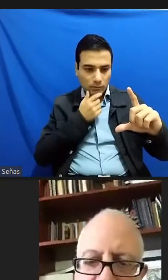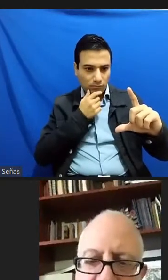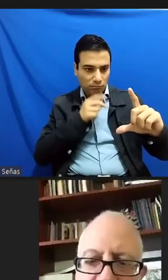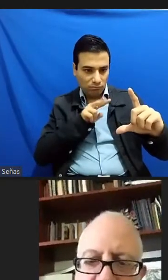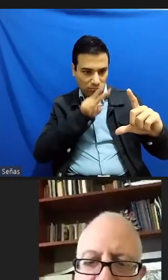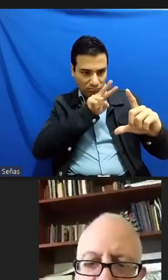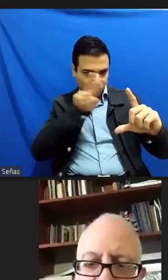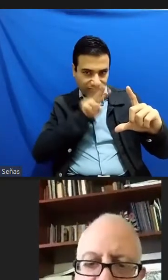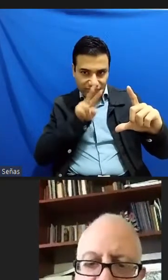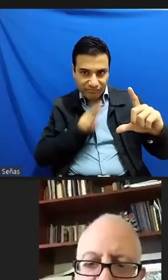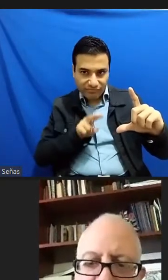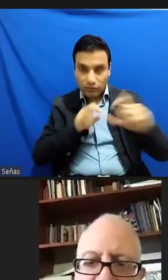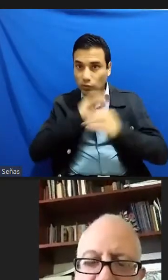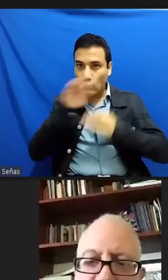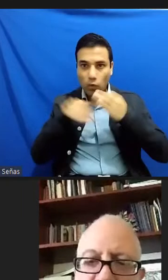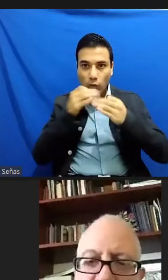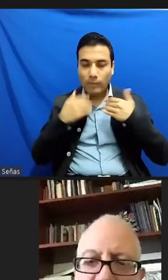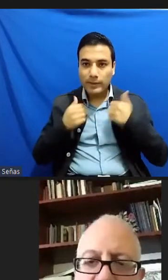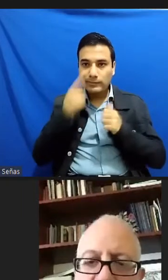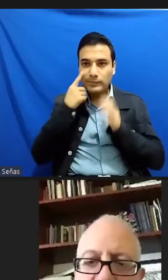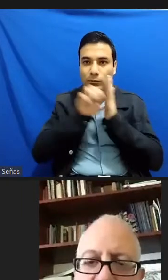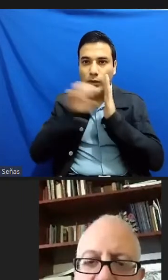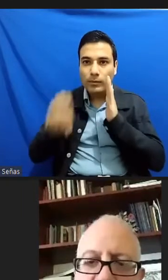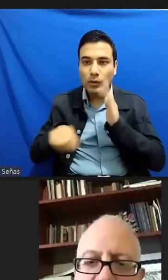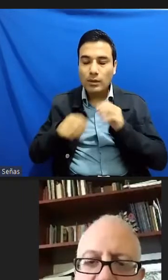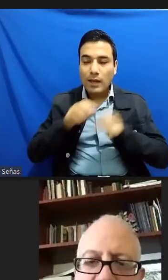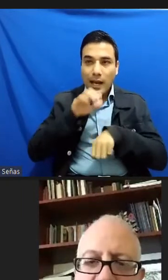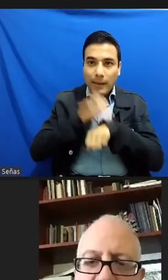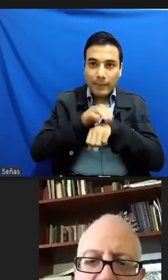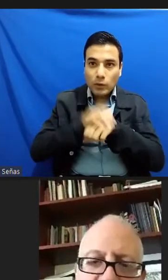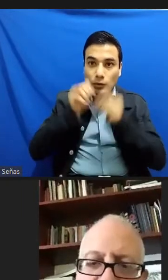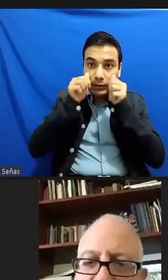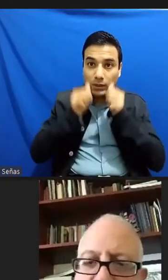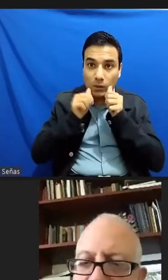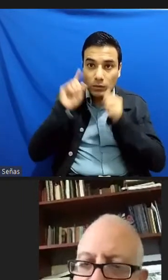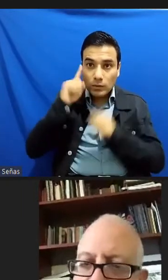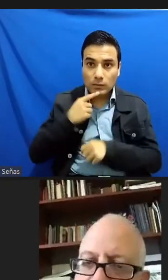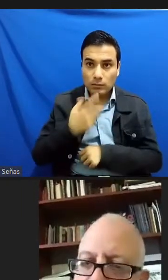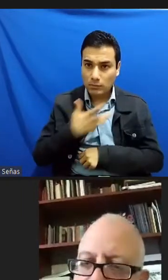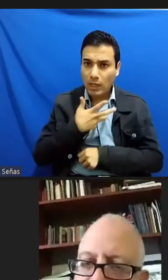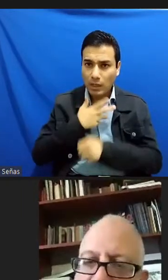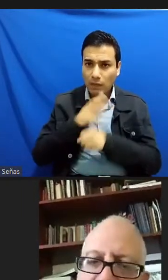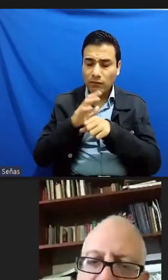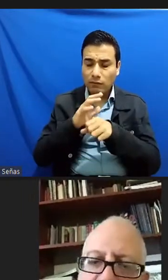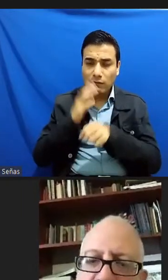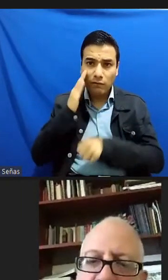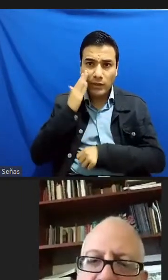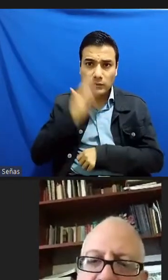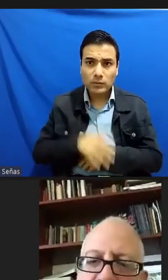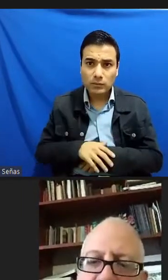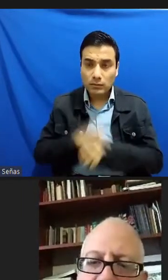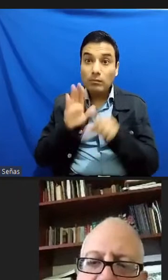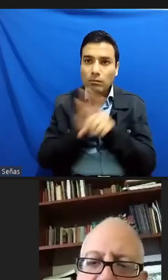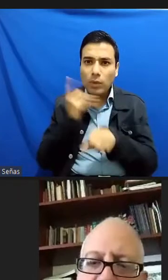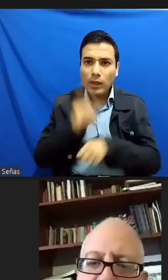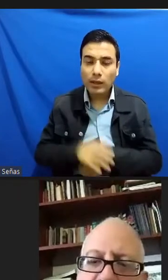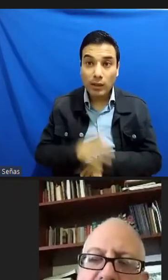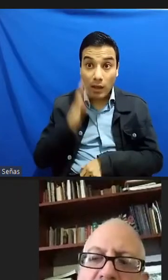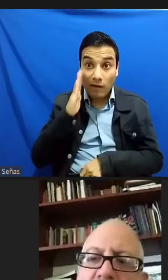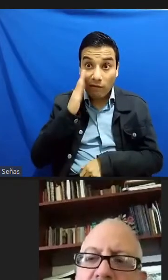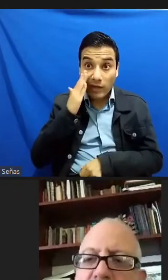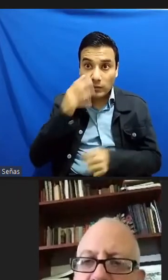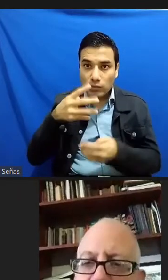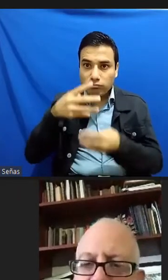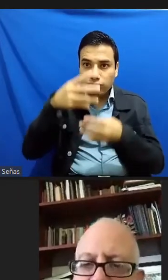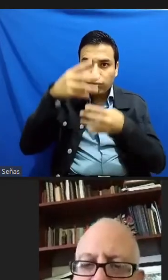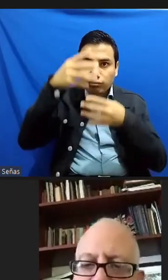tengo ciegos sordos ¿no? tienen Facebook ¿no? porque el Facebook les habla ¿no? y porque el Facebook